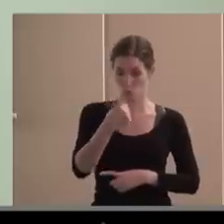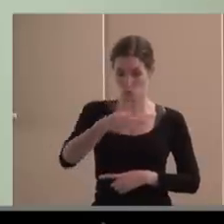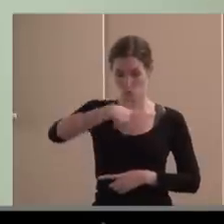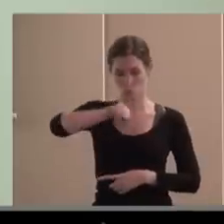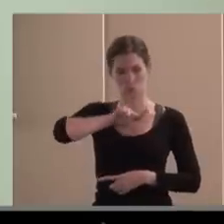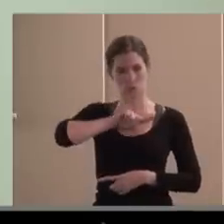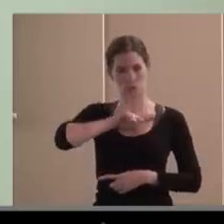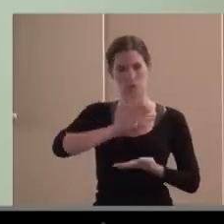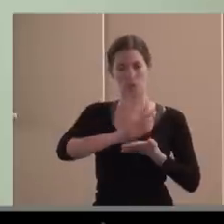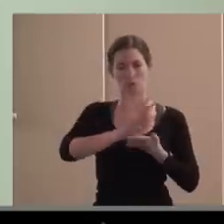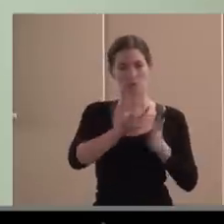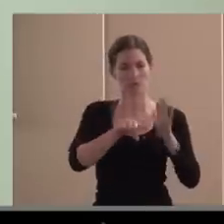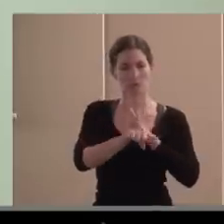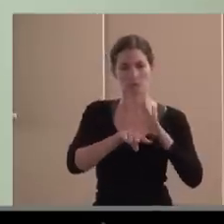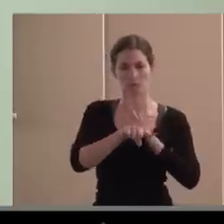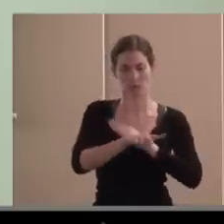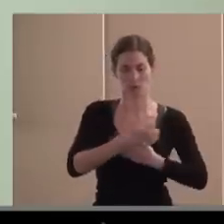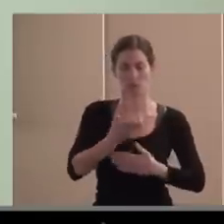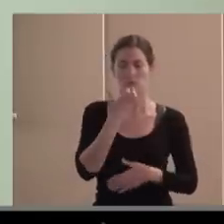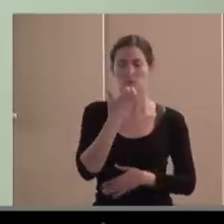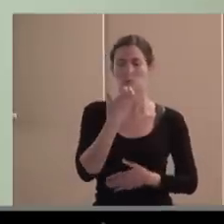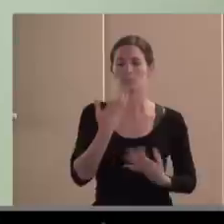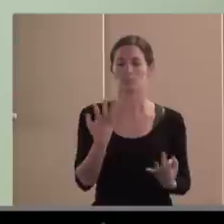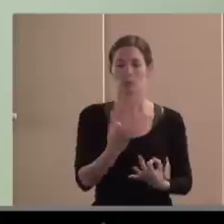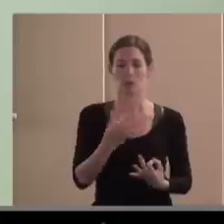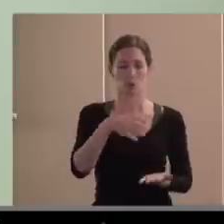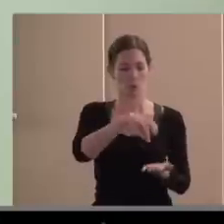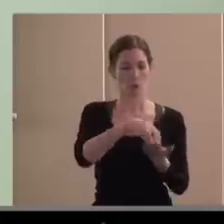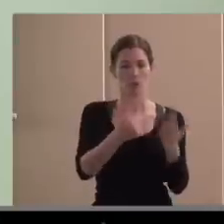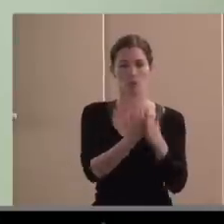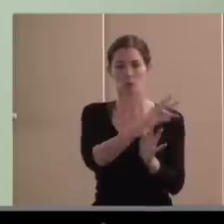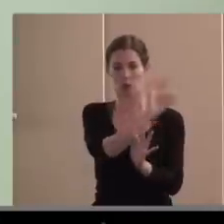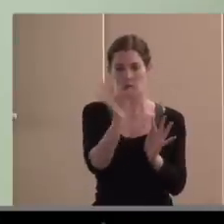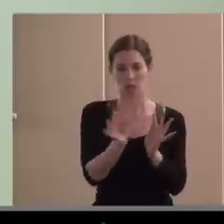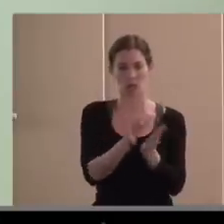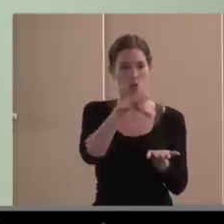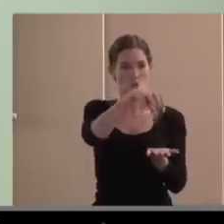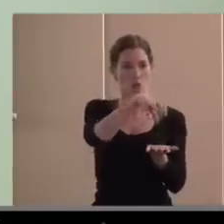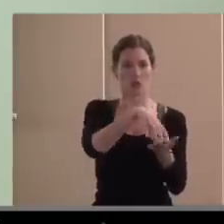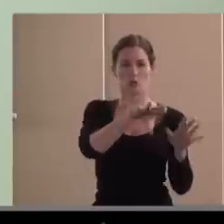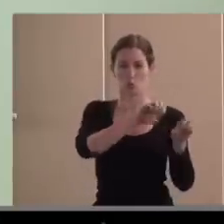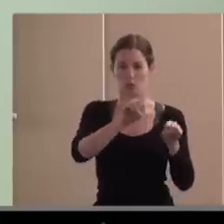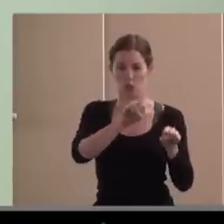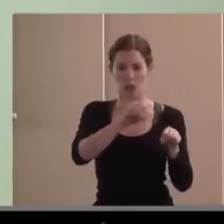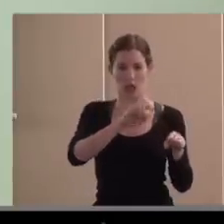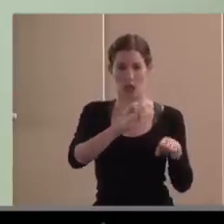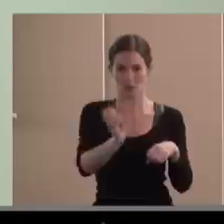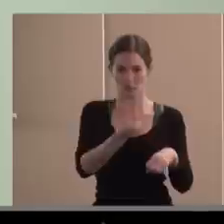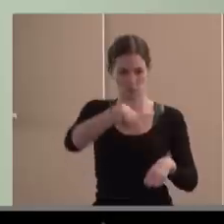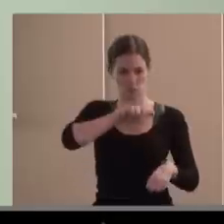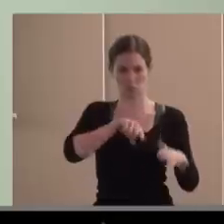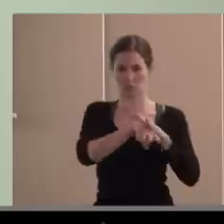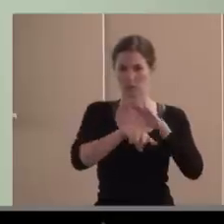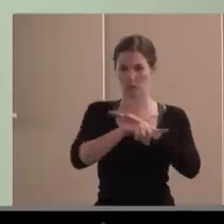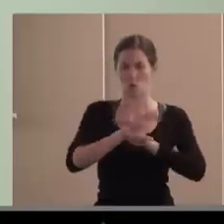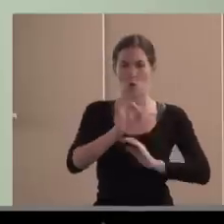gestores de servicios en tanto, pues gestionamos de un centro de día, de un centro ocupacional, otros servicios